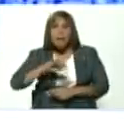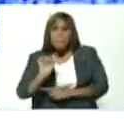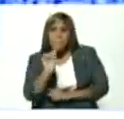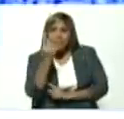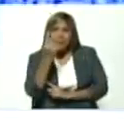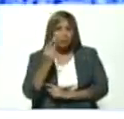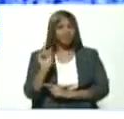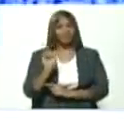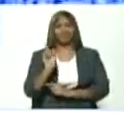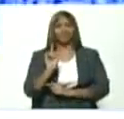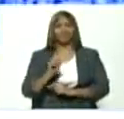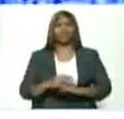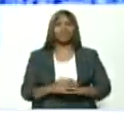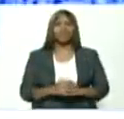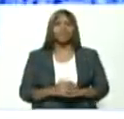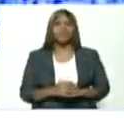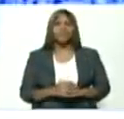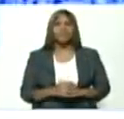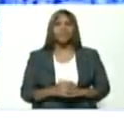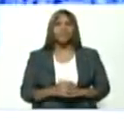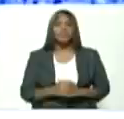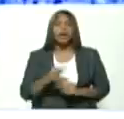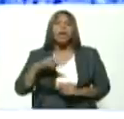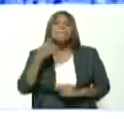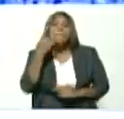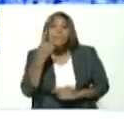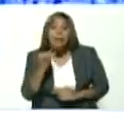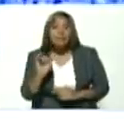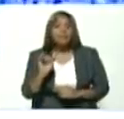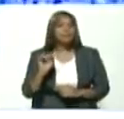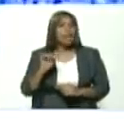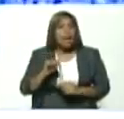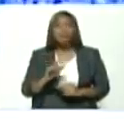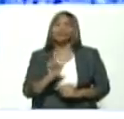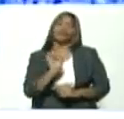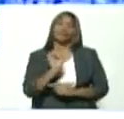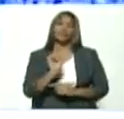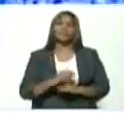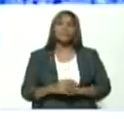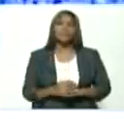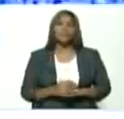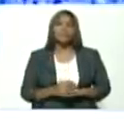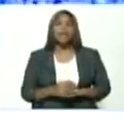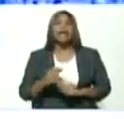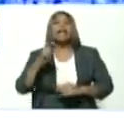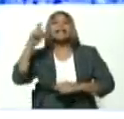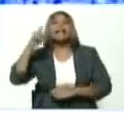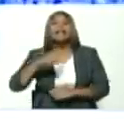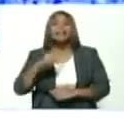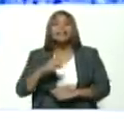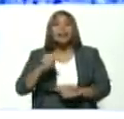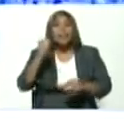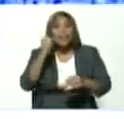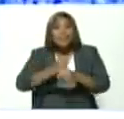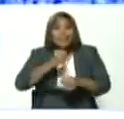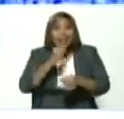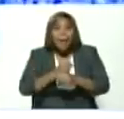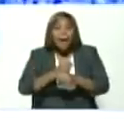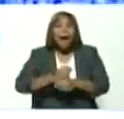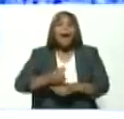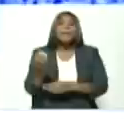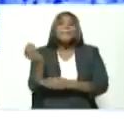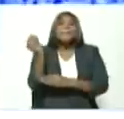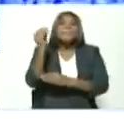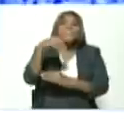que eso sucedería. Así que necesitamos forzar el parto